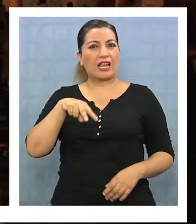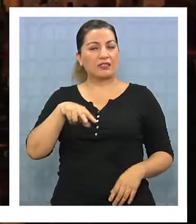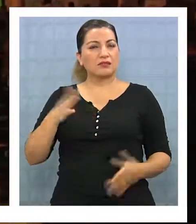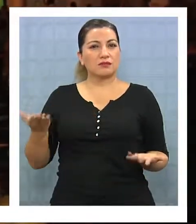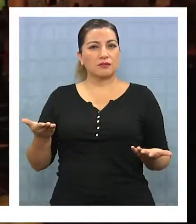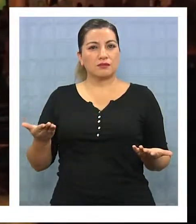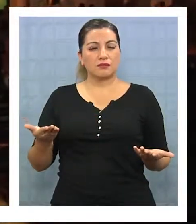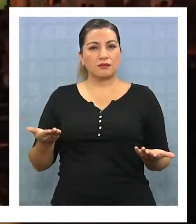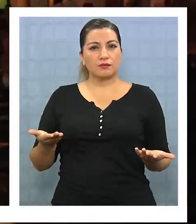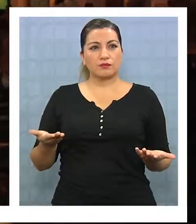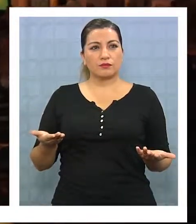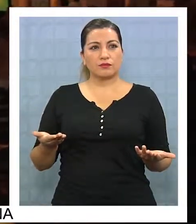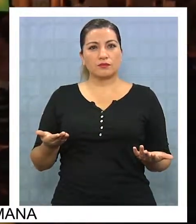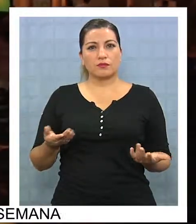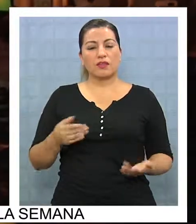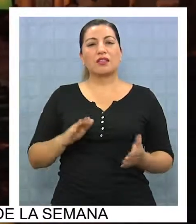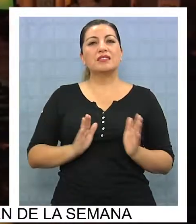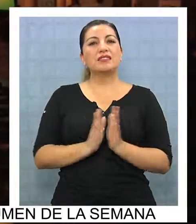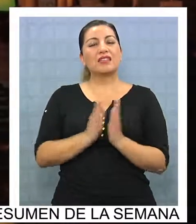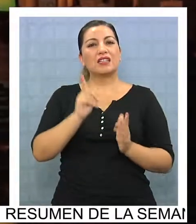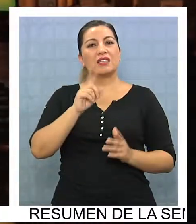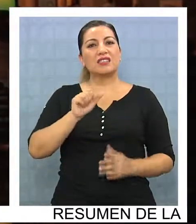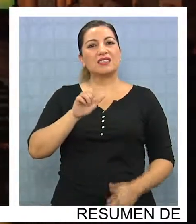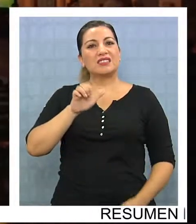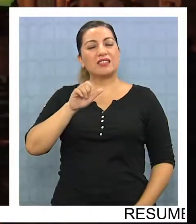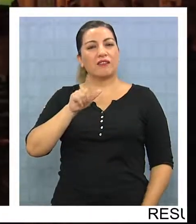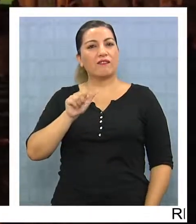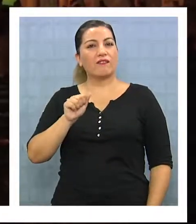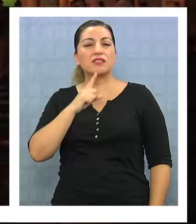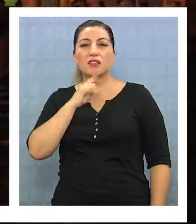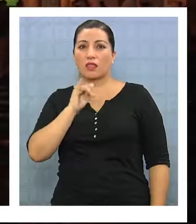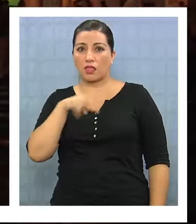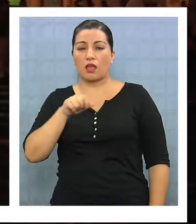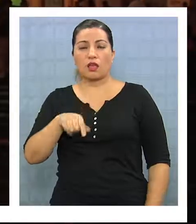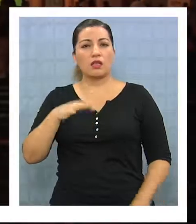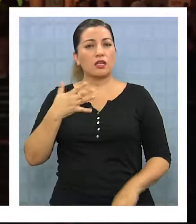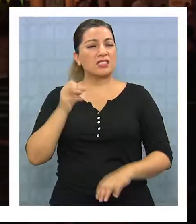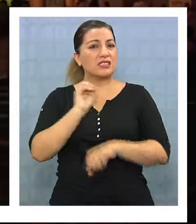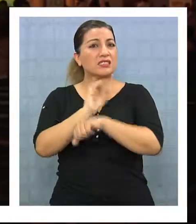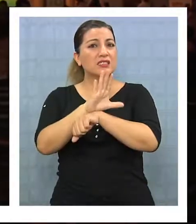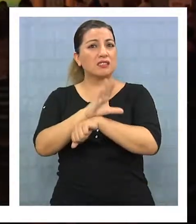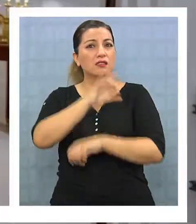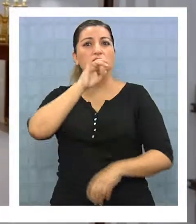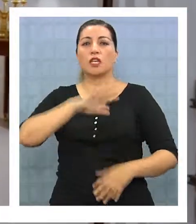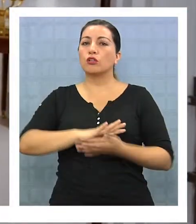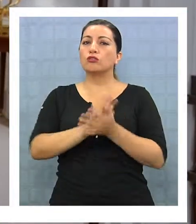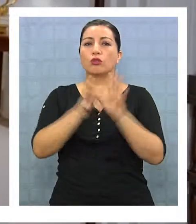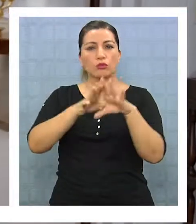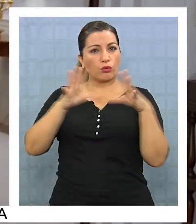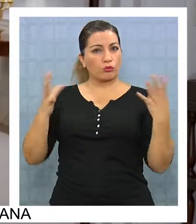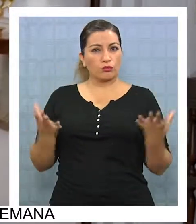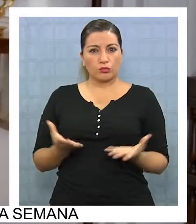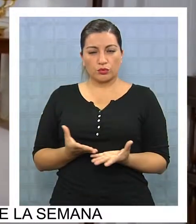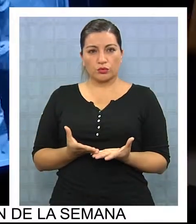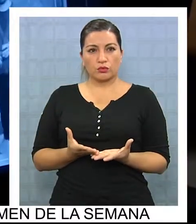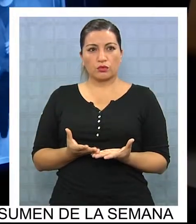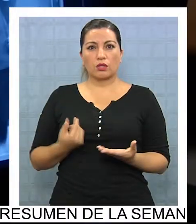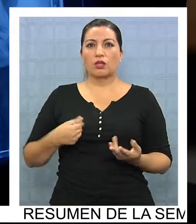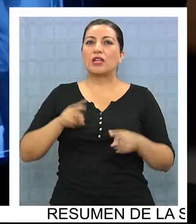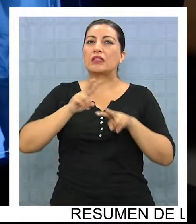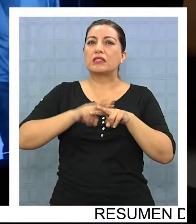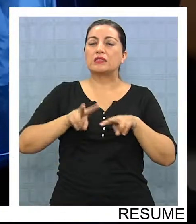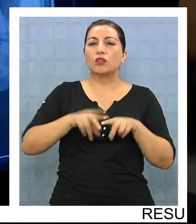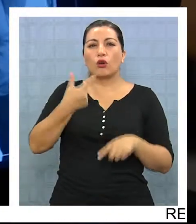San Sebastián, o sea, de los festivales importantes del cine chileno está top mundial hoy día. Lo está haciendo el Pablo